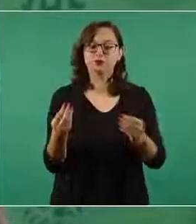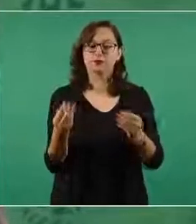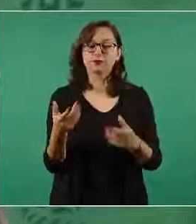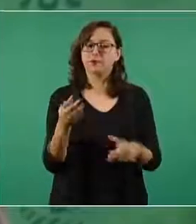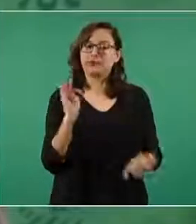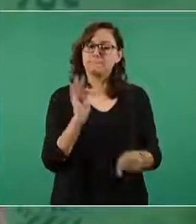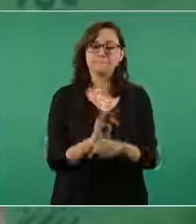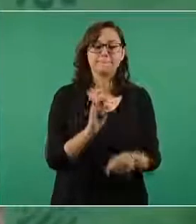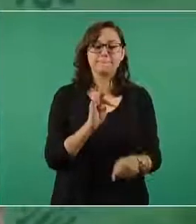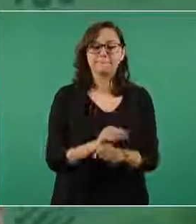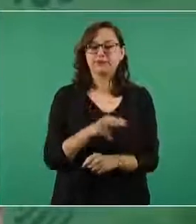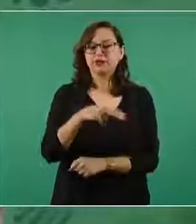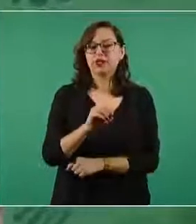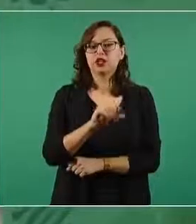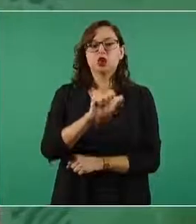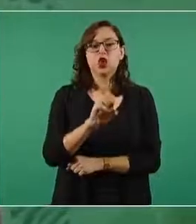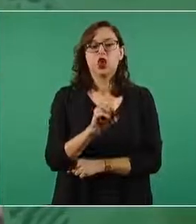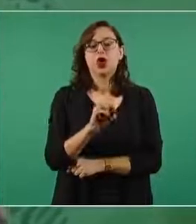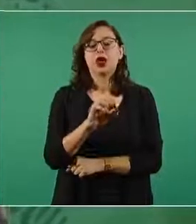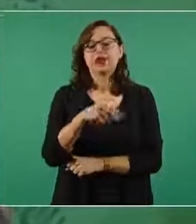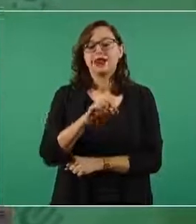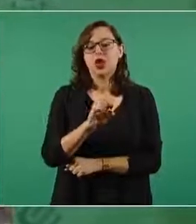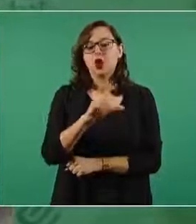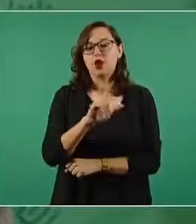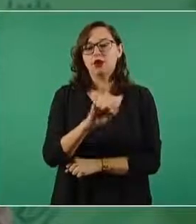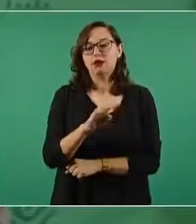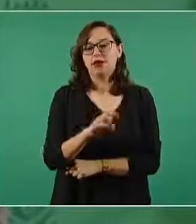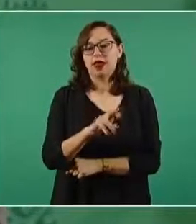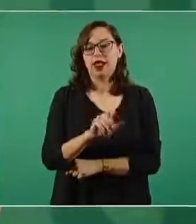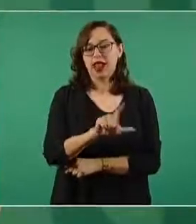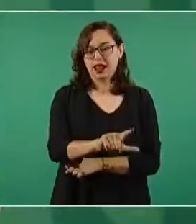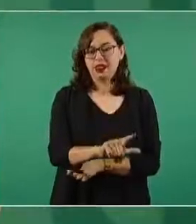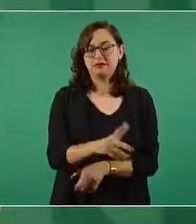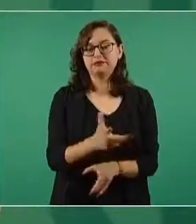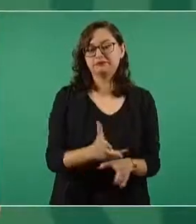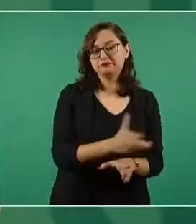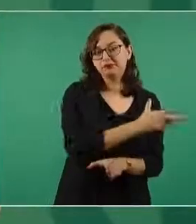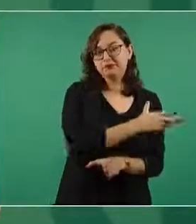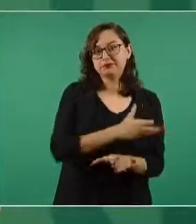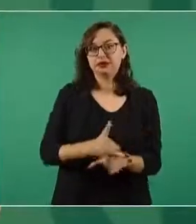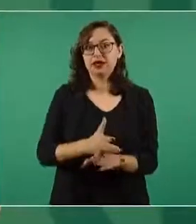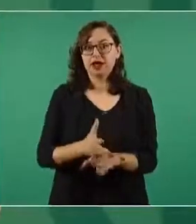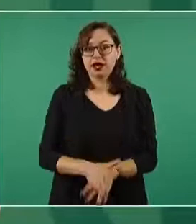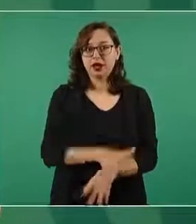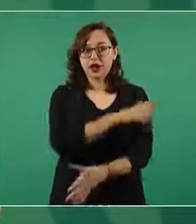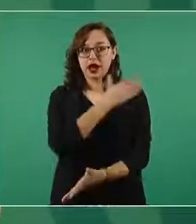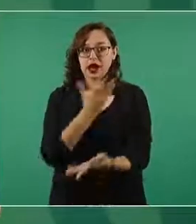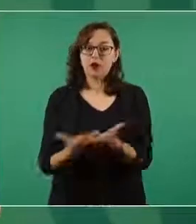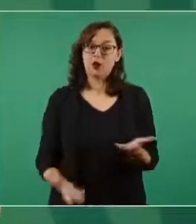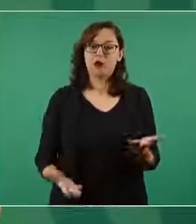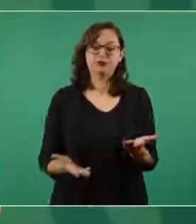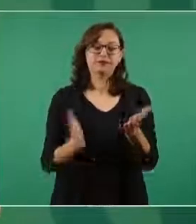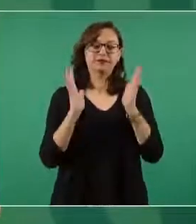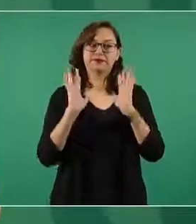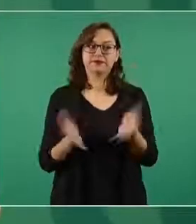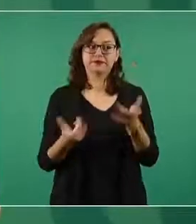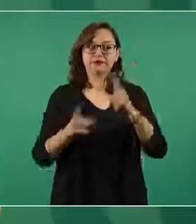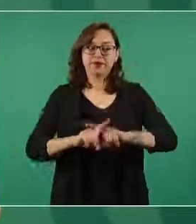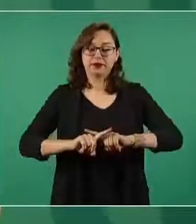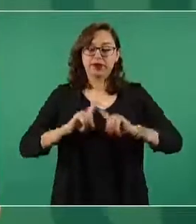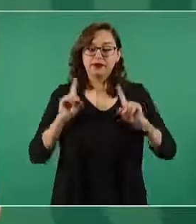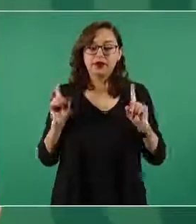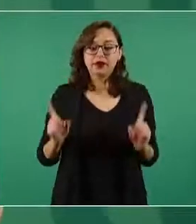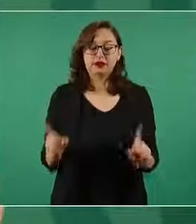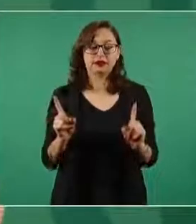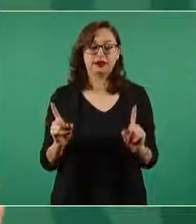y ahora ya no es así, ya esto es distinto. Y por eso